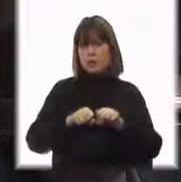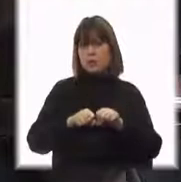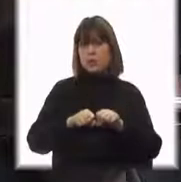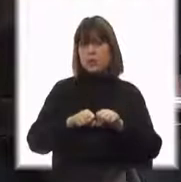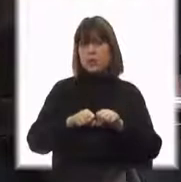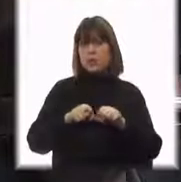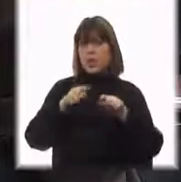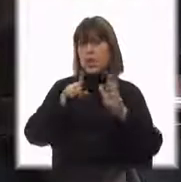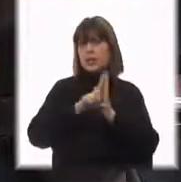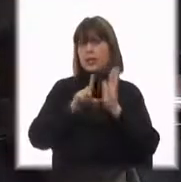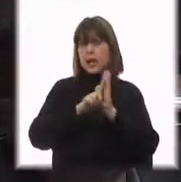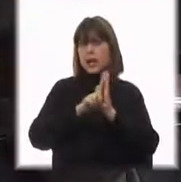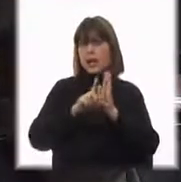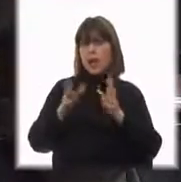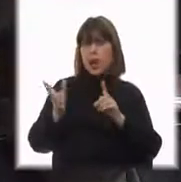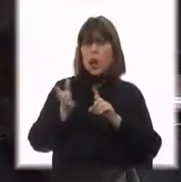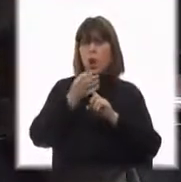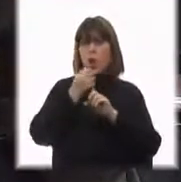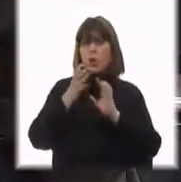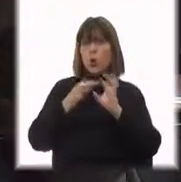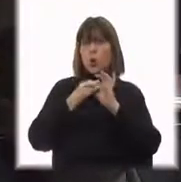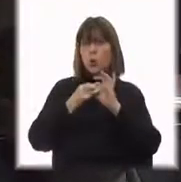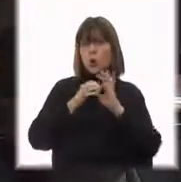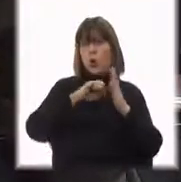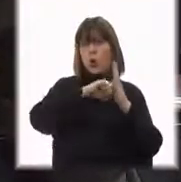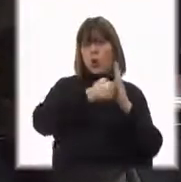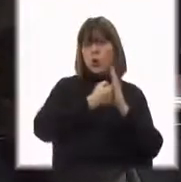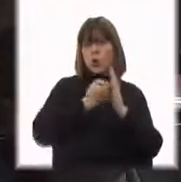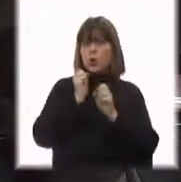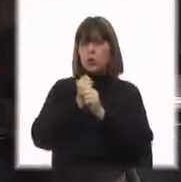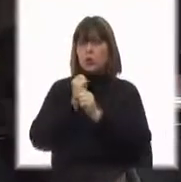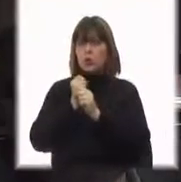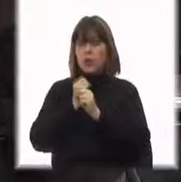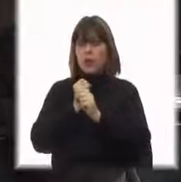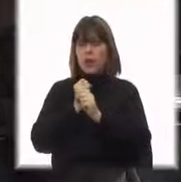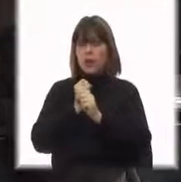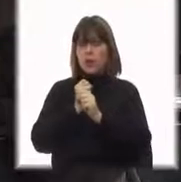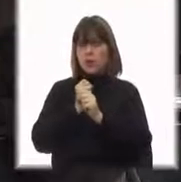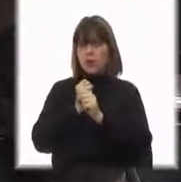Esta ley logró algo increíble, unió a los banqueros con los trabajadores de AEBU.